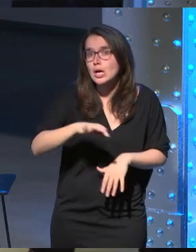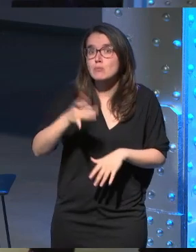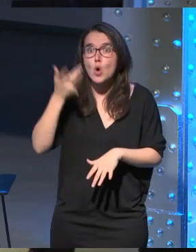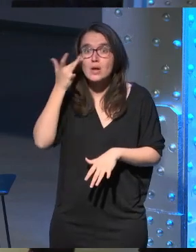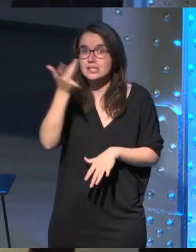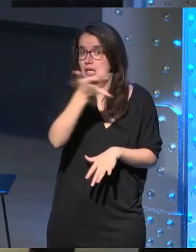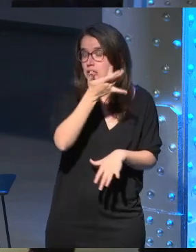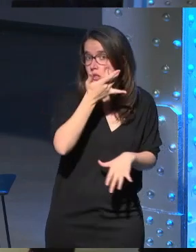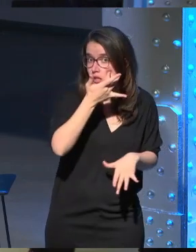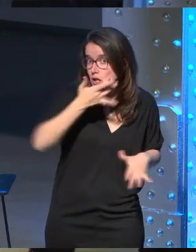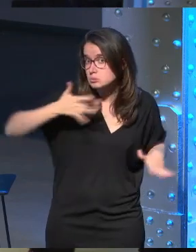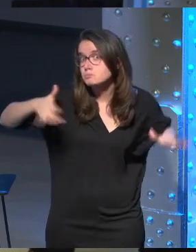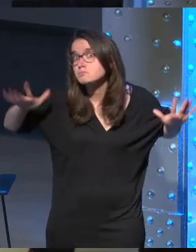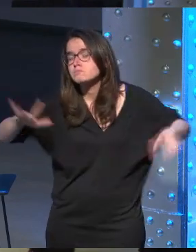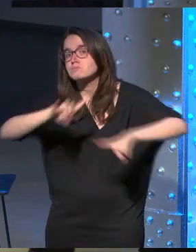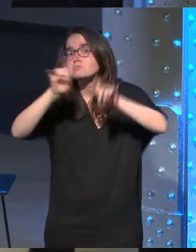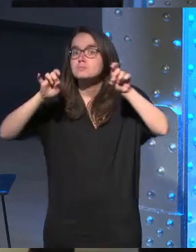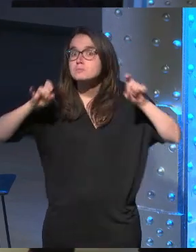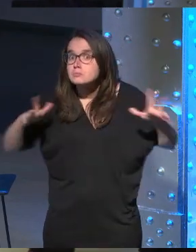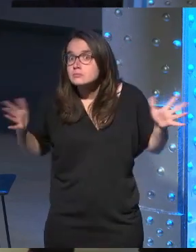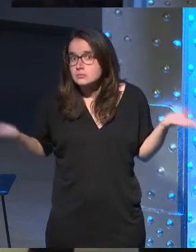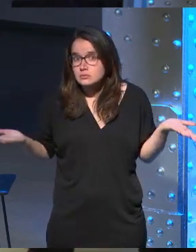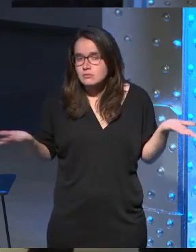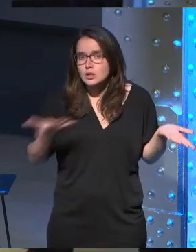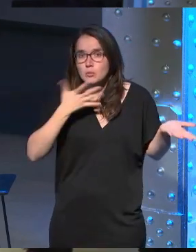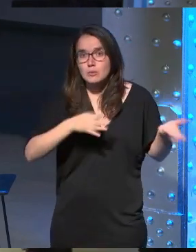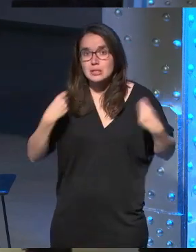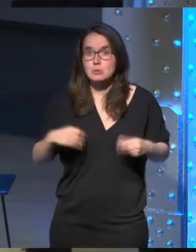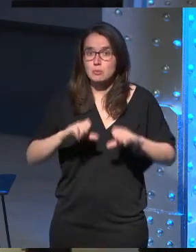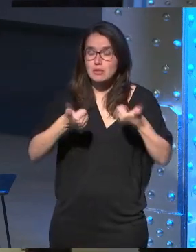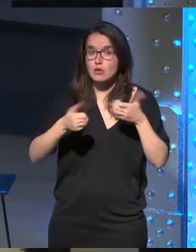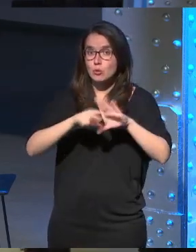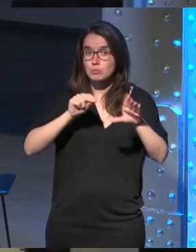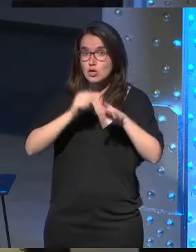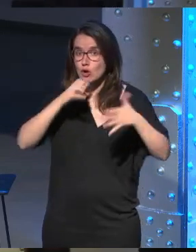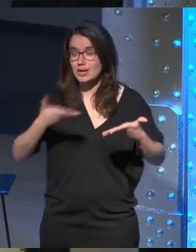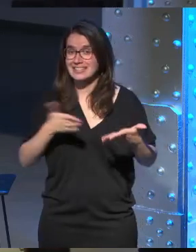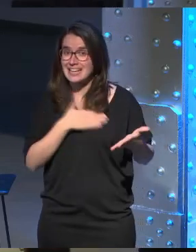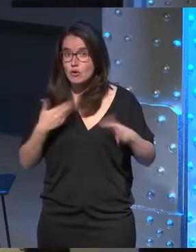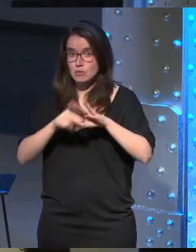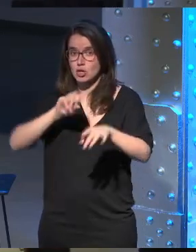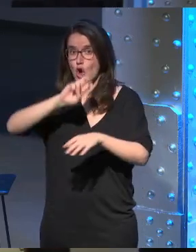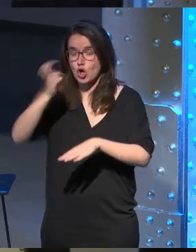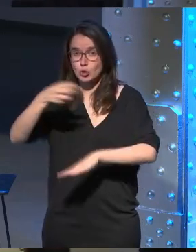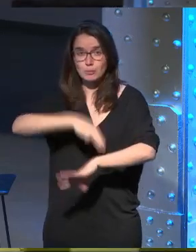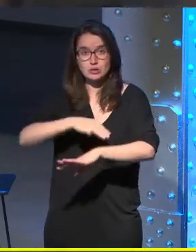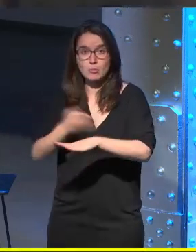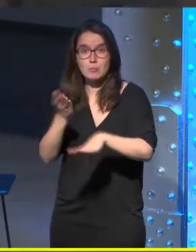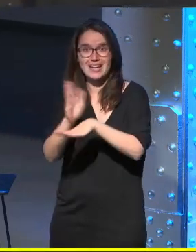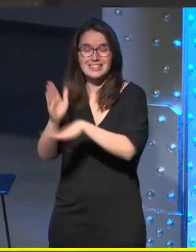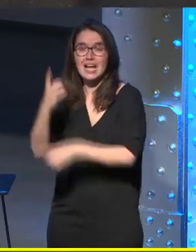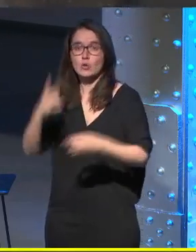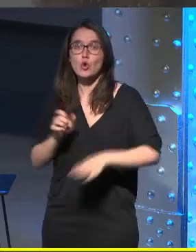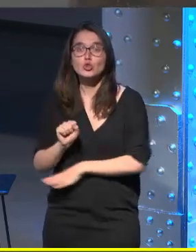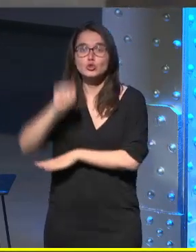lentillas o quien sabe igual que he empezado con un vídeo quiero poneros ahora este otro en el que Microsoft nos presenta algunos de los